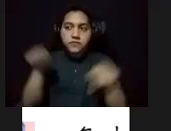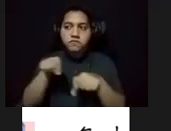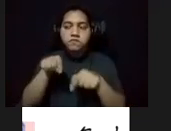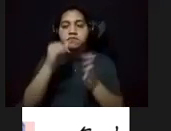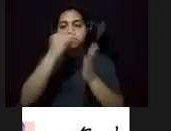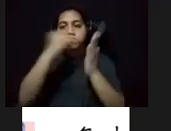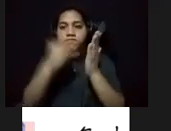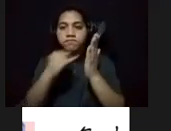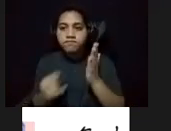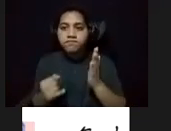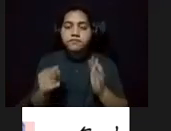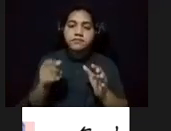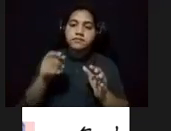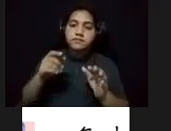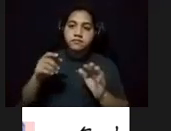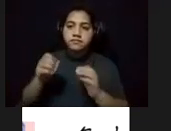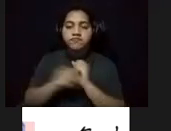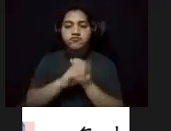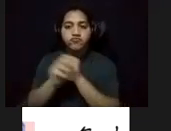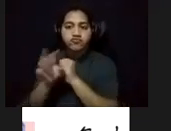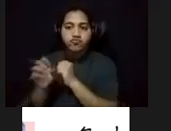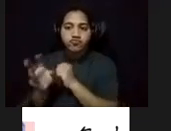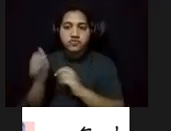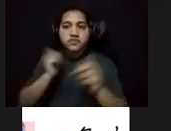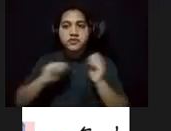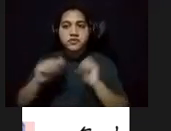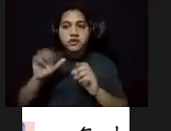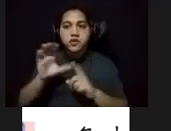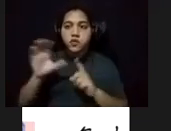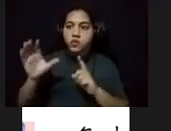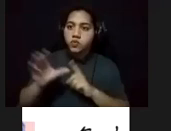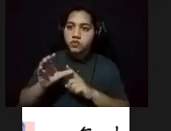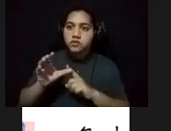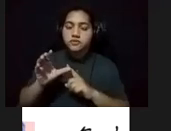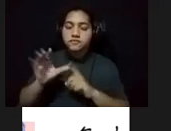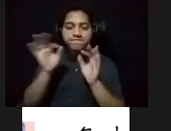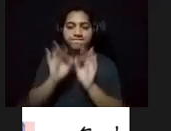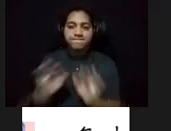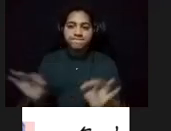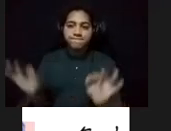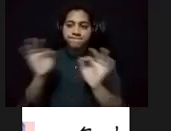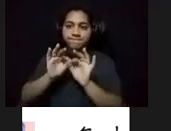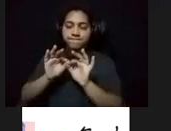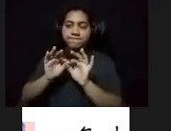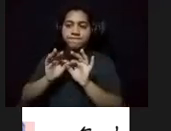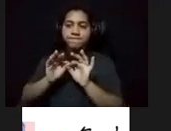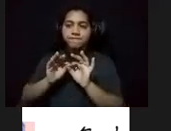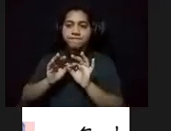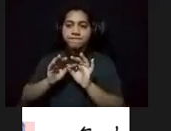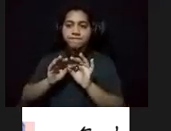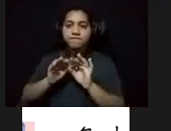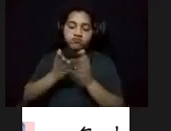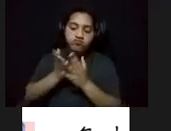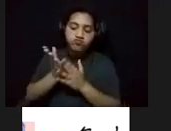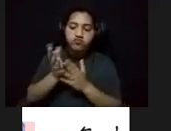destinadas principalmente a la promoción de eventos culturales. Cabe destacar que por medio de artistas como